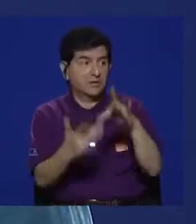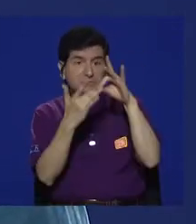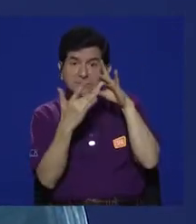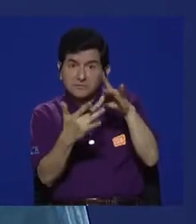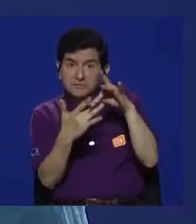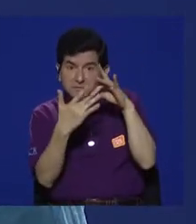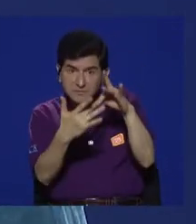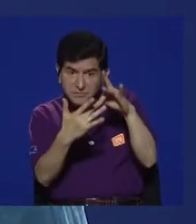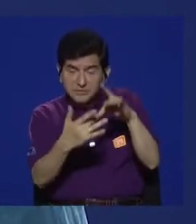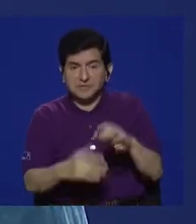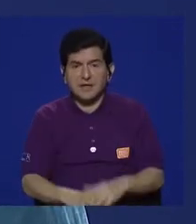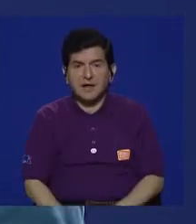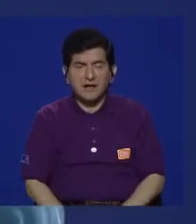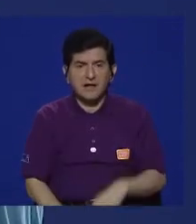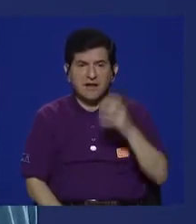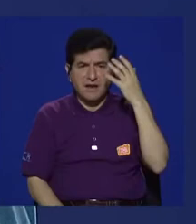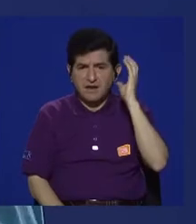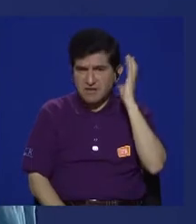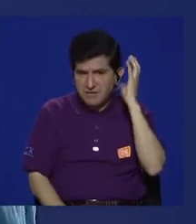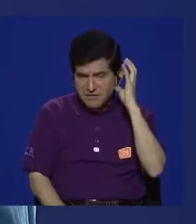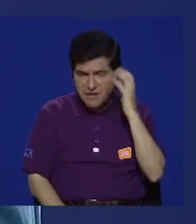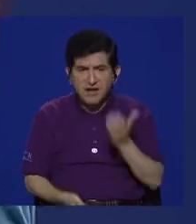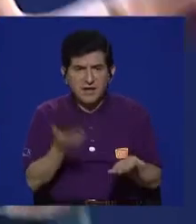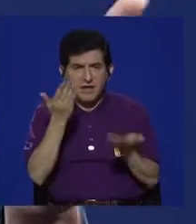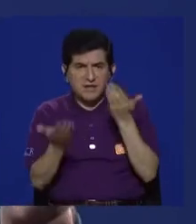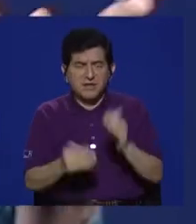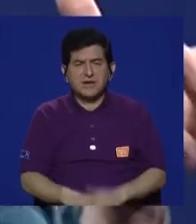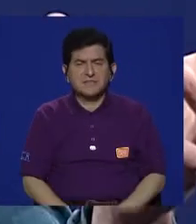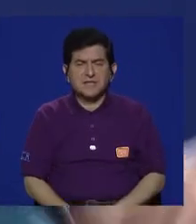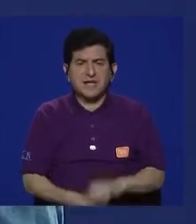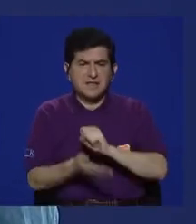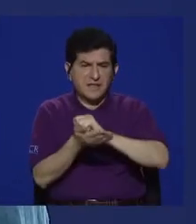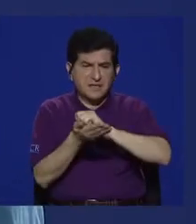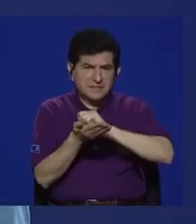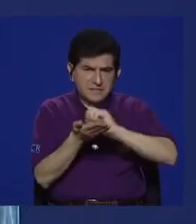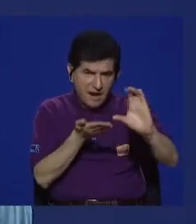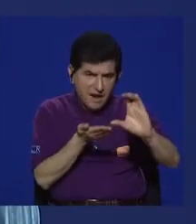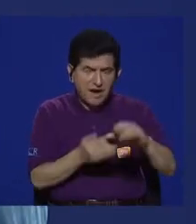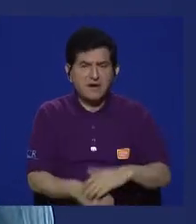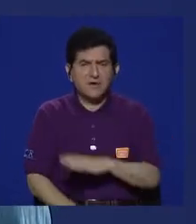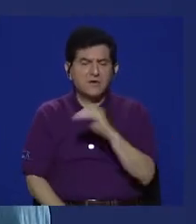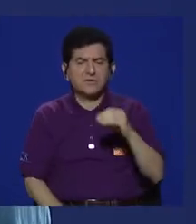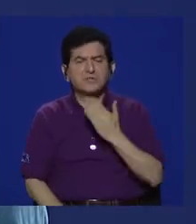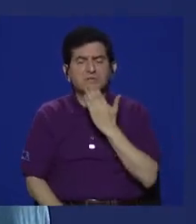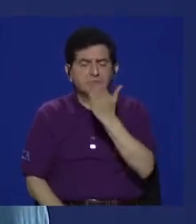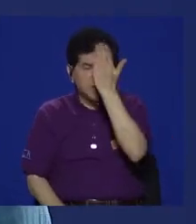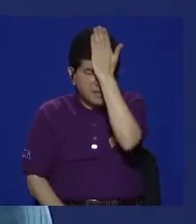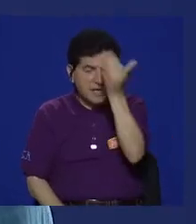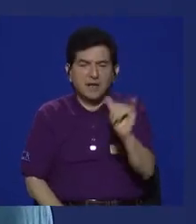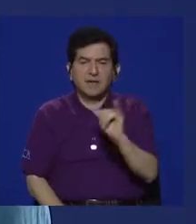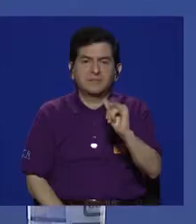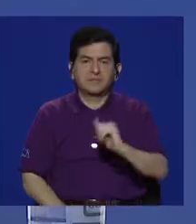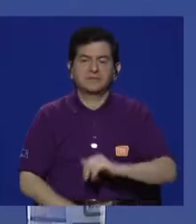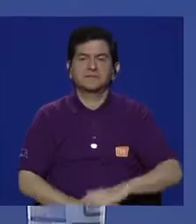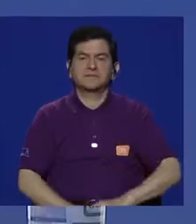especialmente en Radio Santa Clara, en San Carlos y Talamanca también.